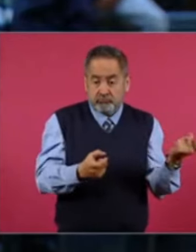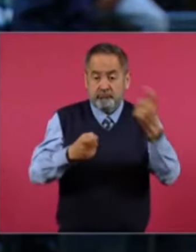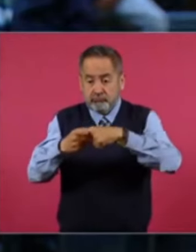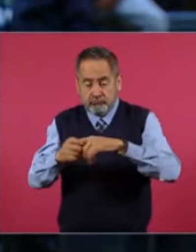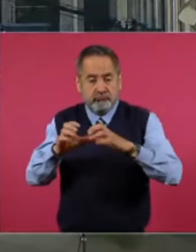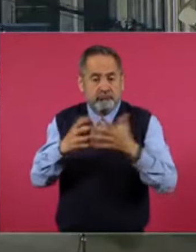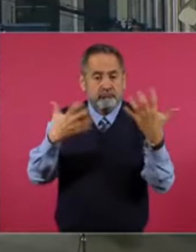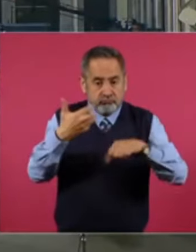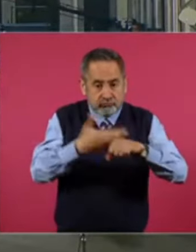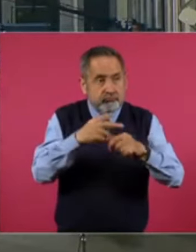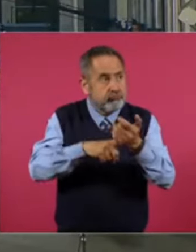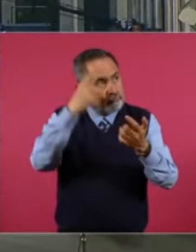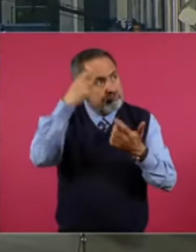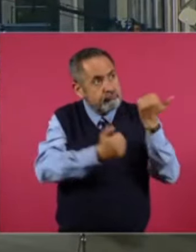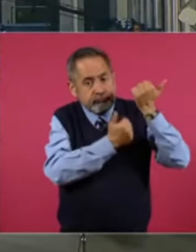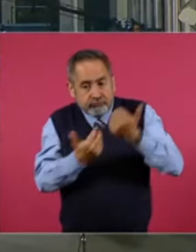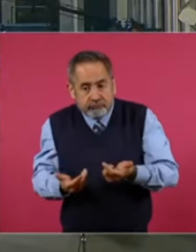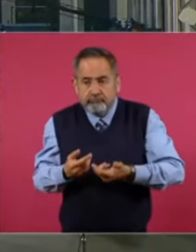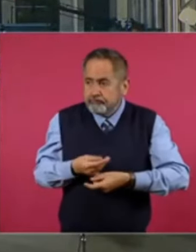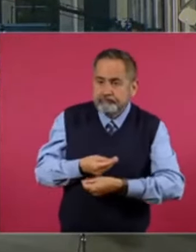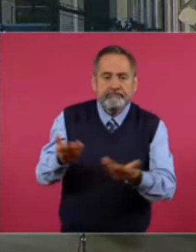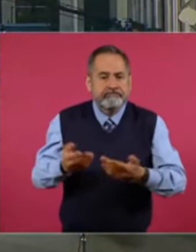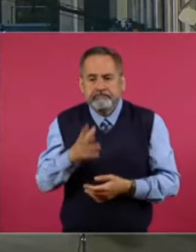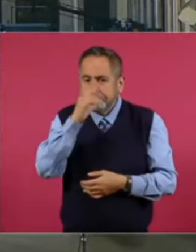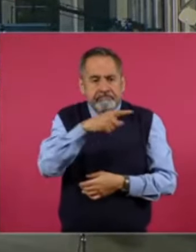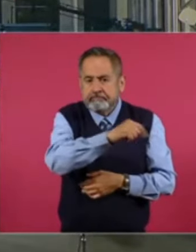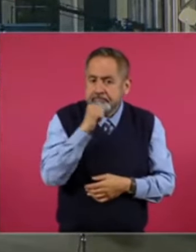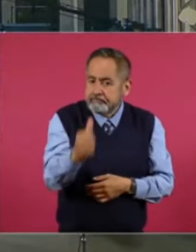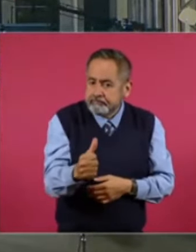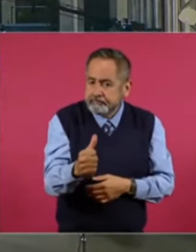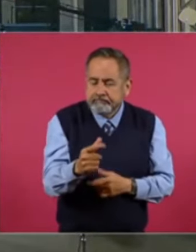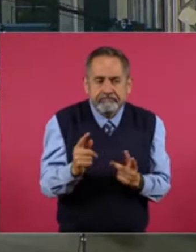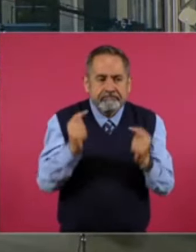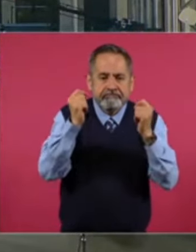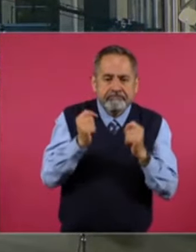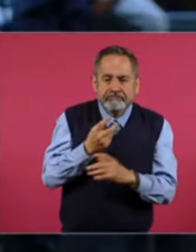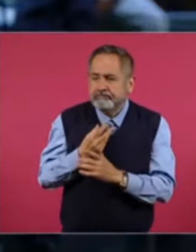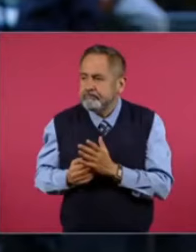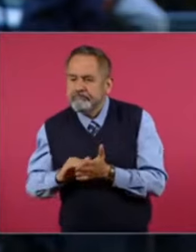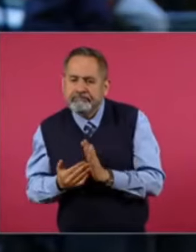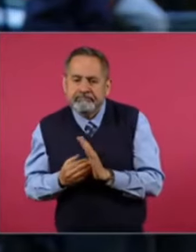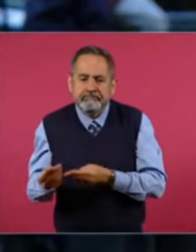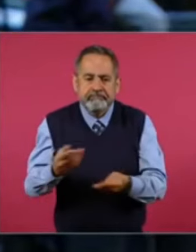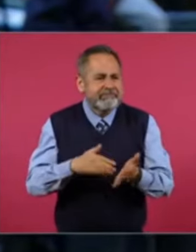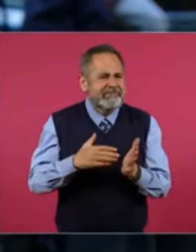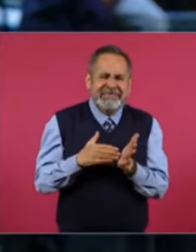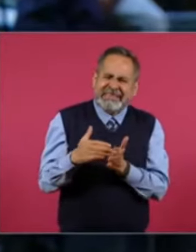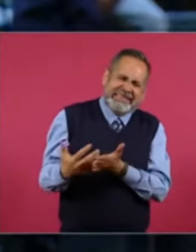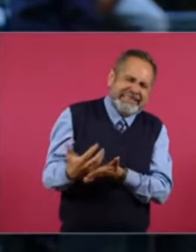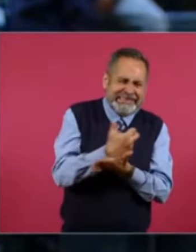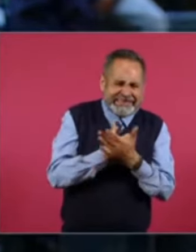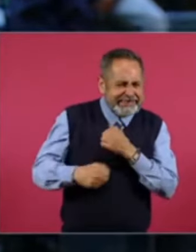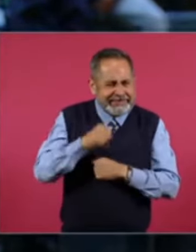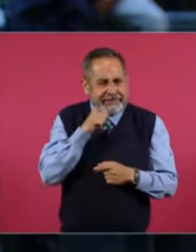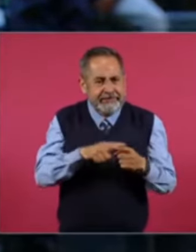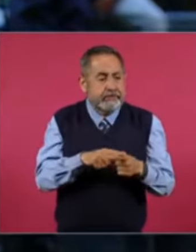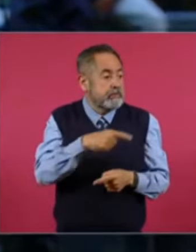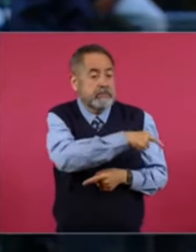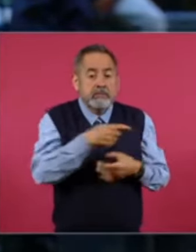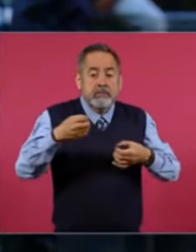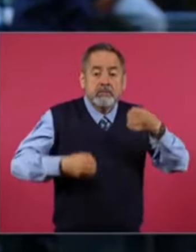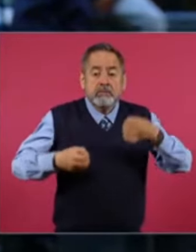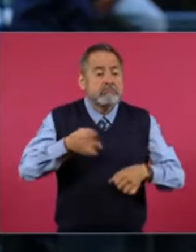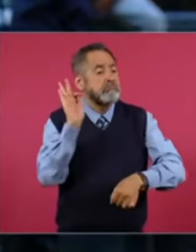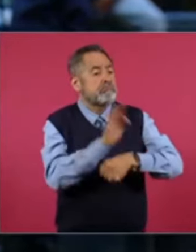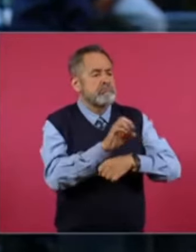En el padrón de importadores. Y para poder hacerlo. tampoco para poder exportar. Dicha empresa. Como toda millonaria. Tiene relaciones y derivado a este. Un juez le consigue un amparo.